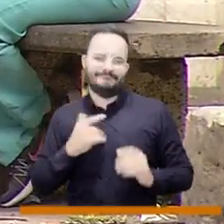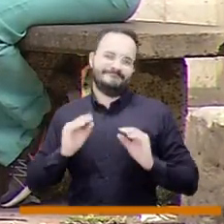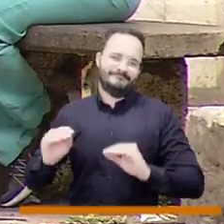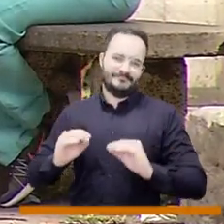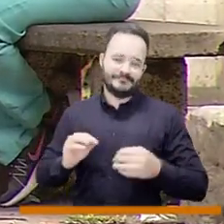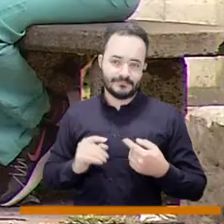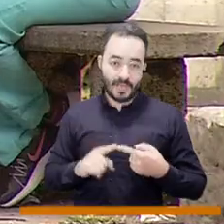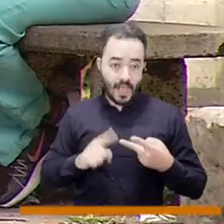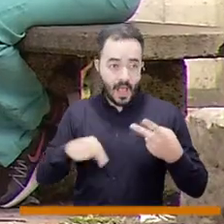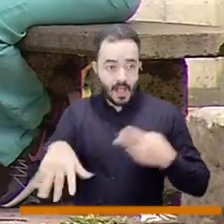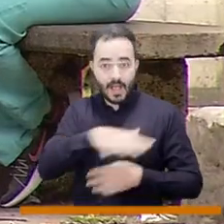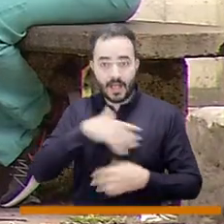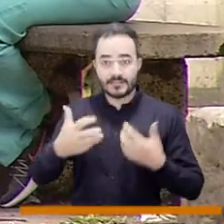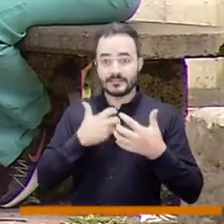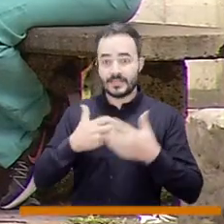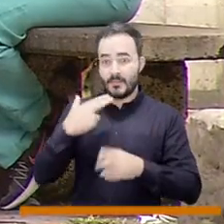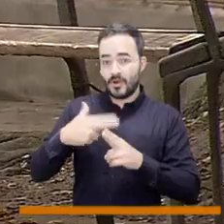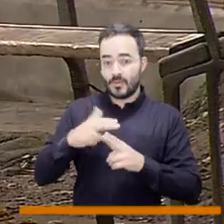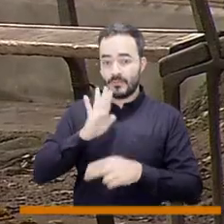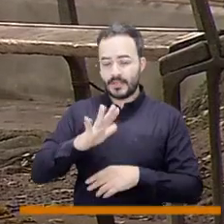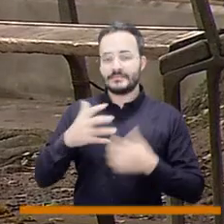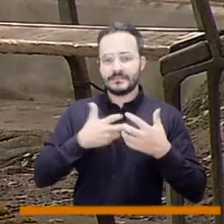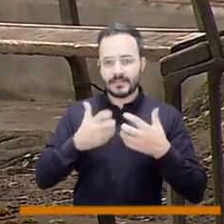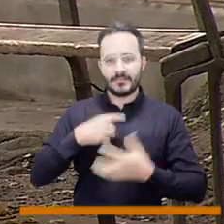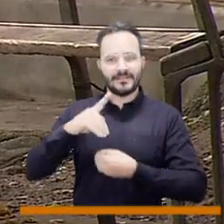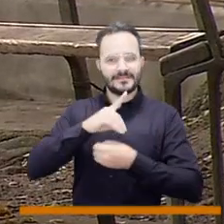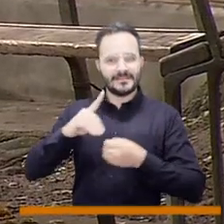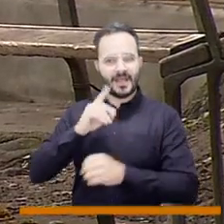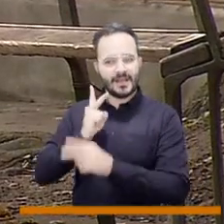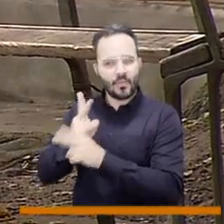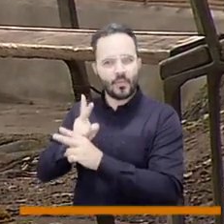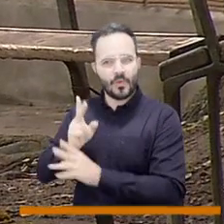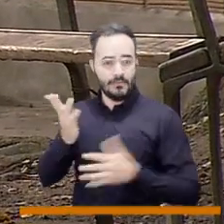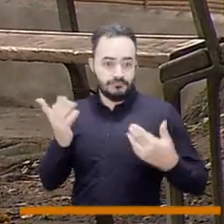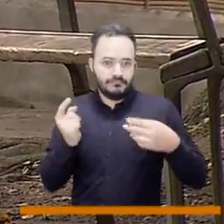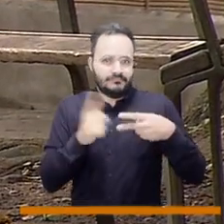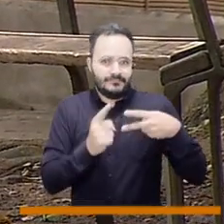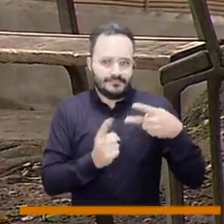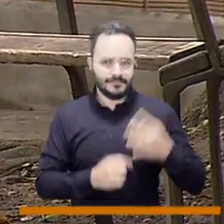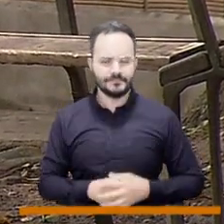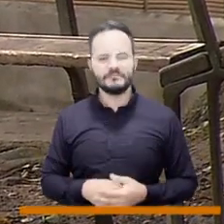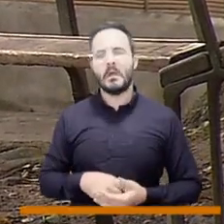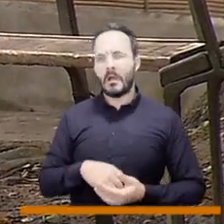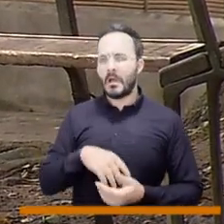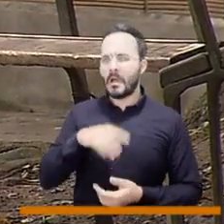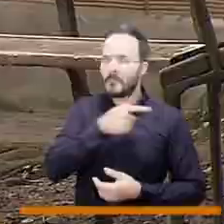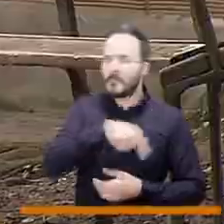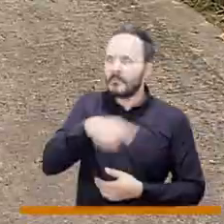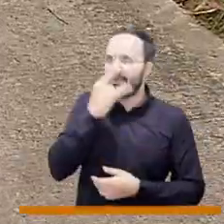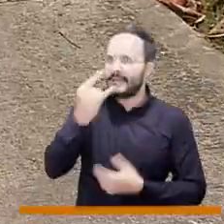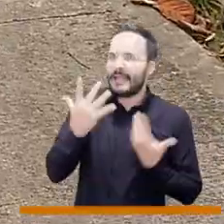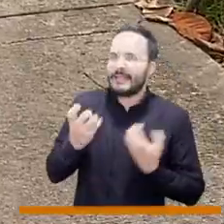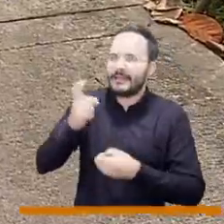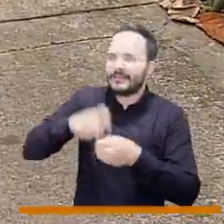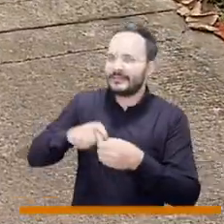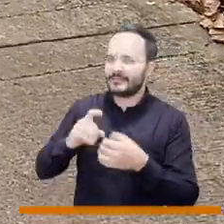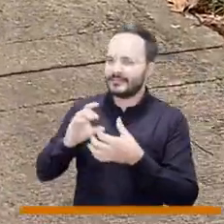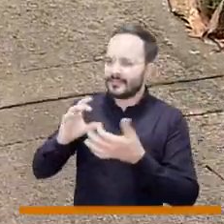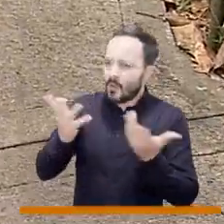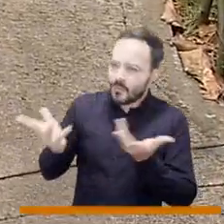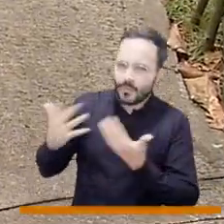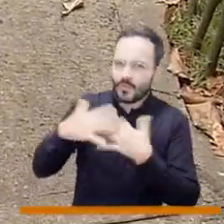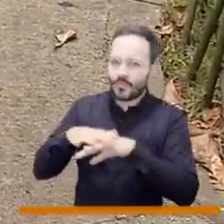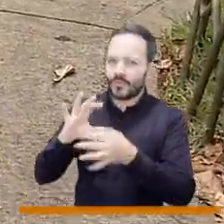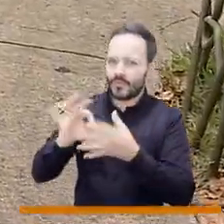y de hecho aquí hay un sistema distrital del cuidado Marta, entonces las personas que quieren vincularse y están interesadas en esta red,